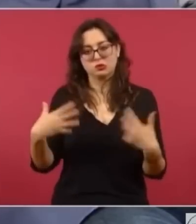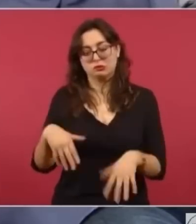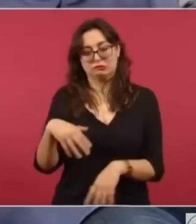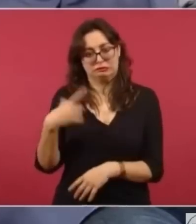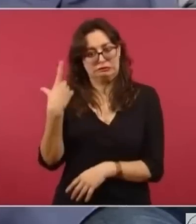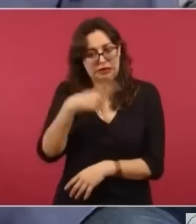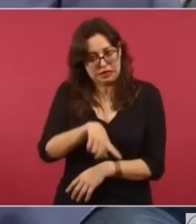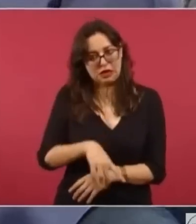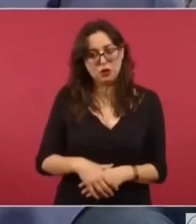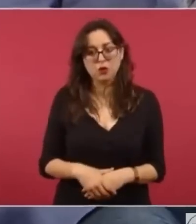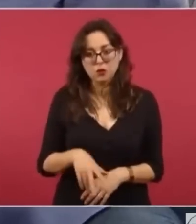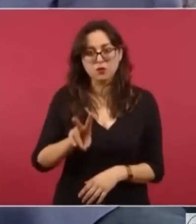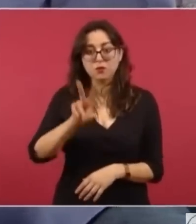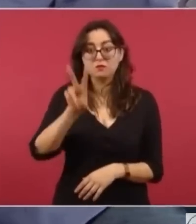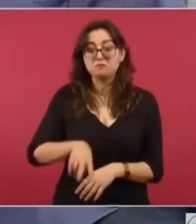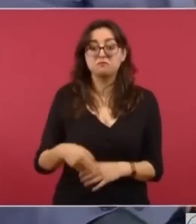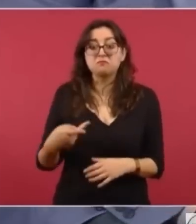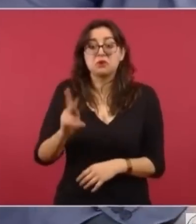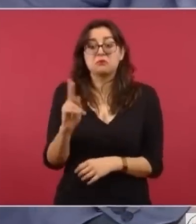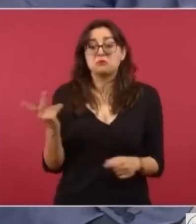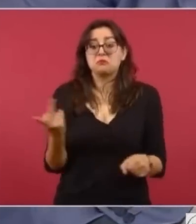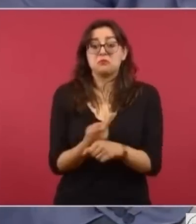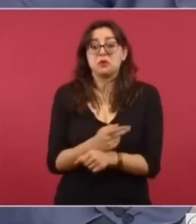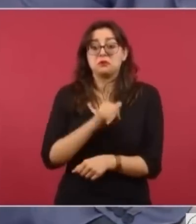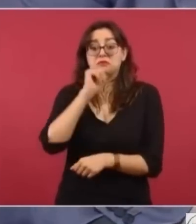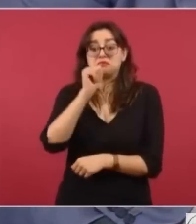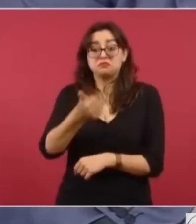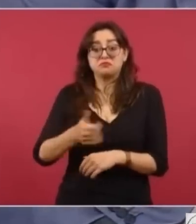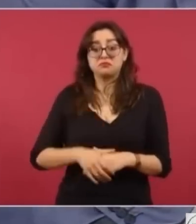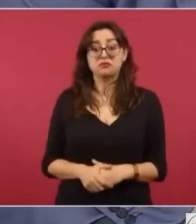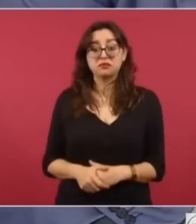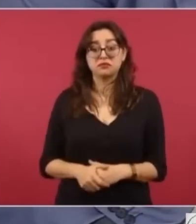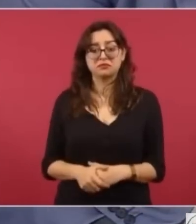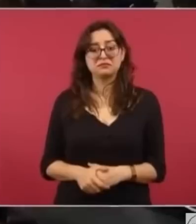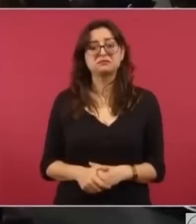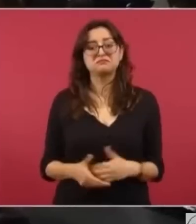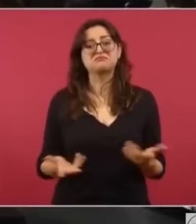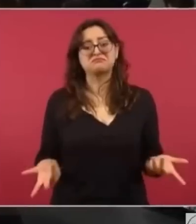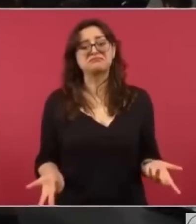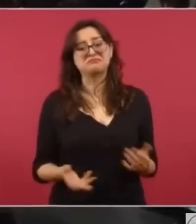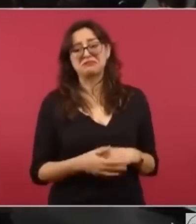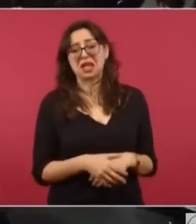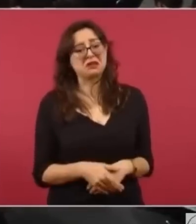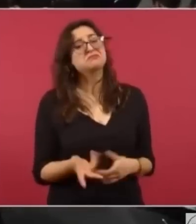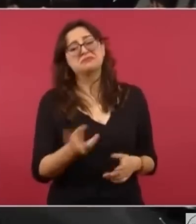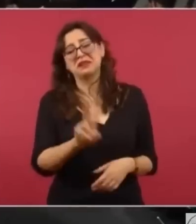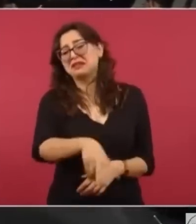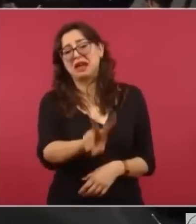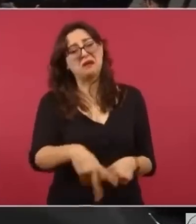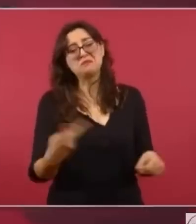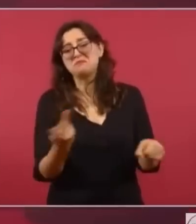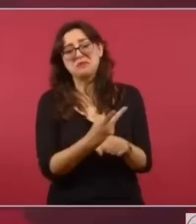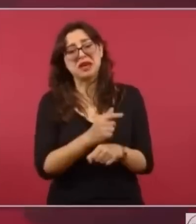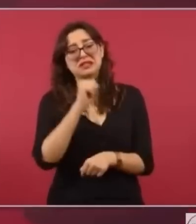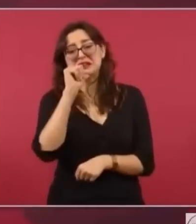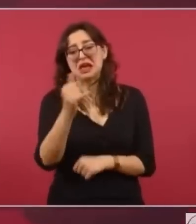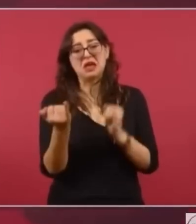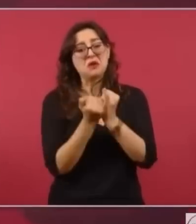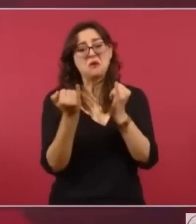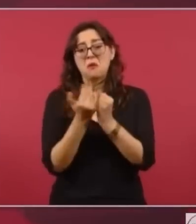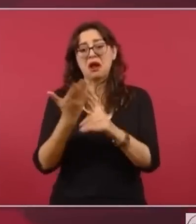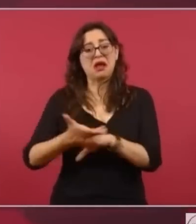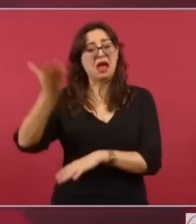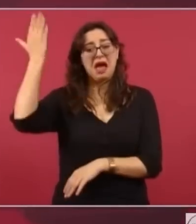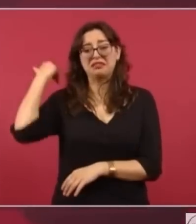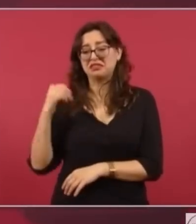no pasa nada en la universidad de No, no pasó nada cuando se robó Calderón la presidencia. Y